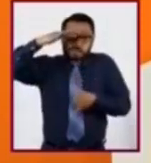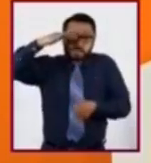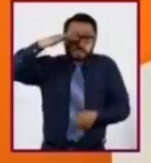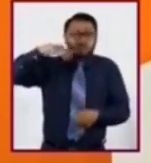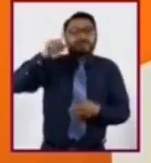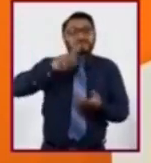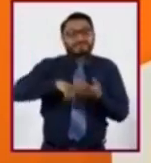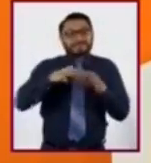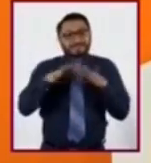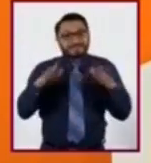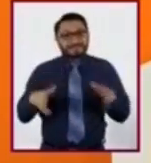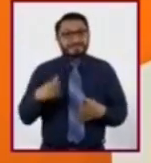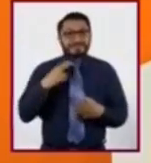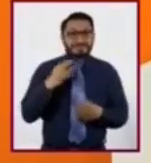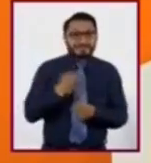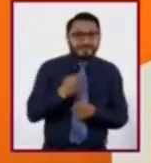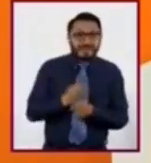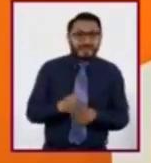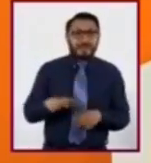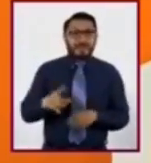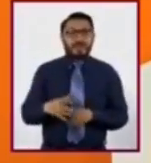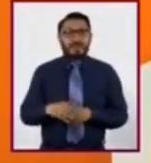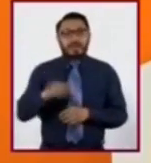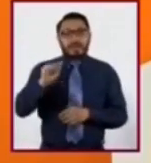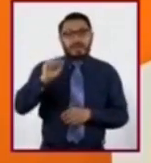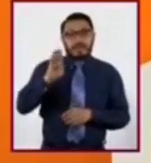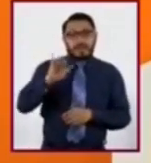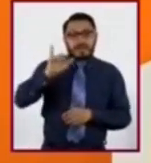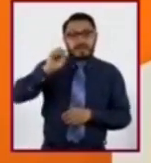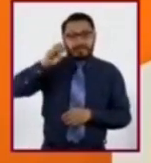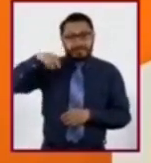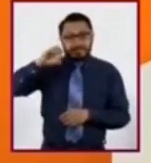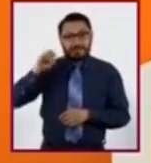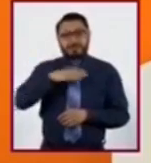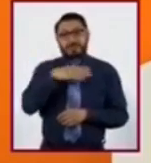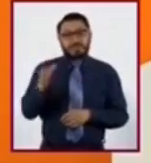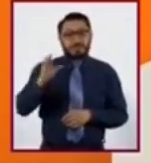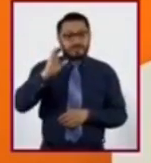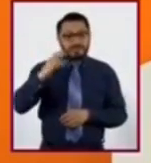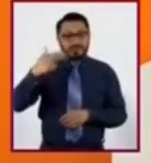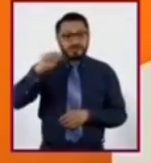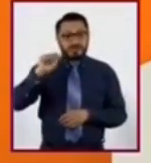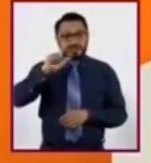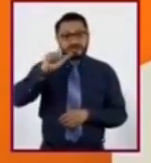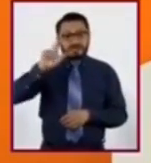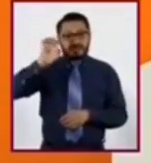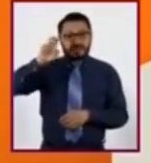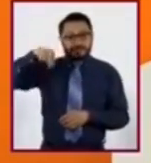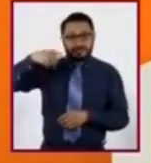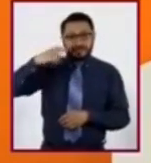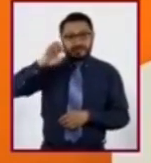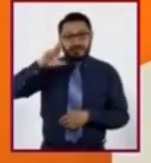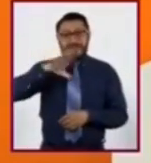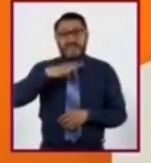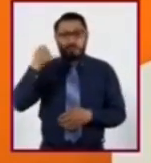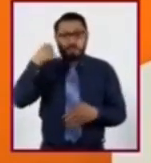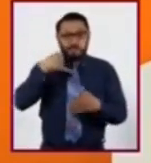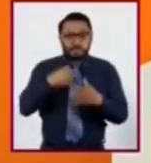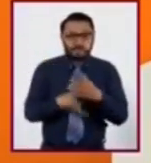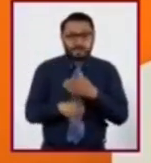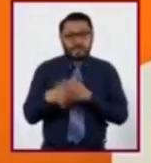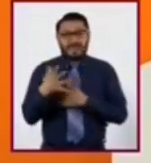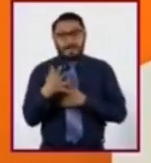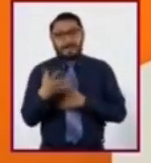océanos hasta este momento es el abismo Challenger. Este abismo tiene una profundidad de entre